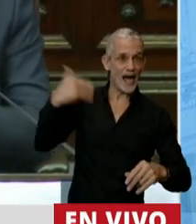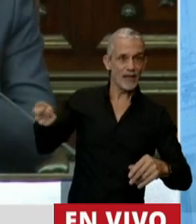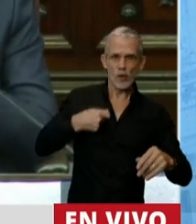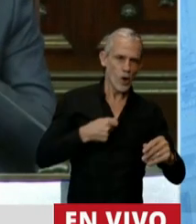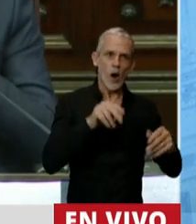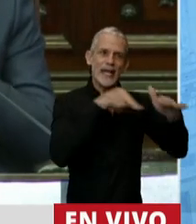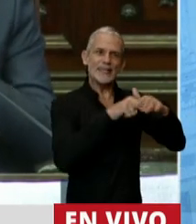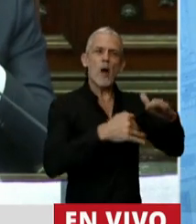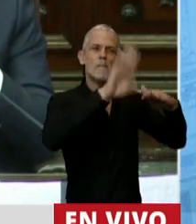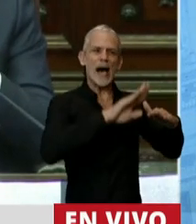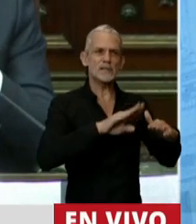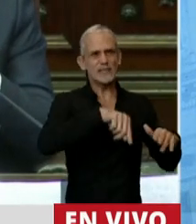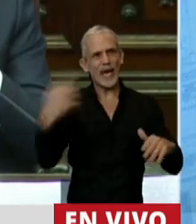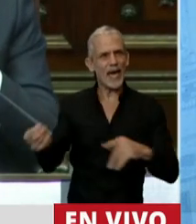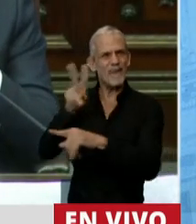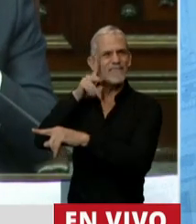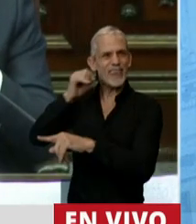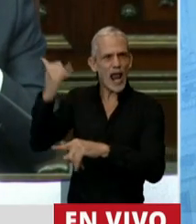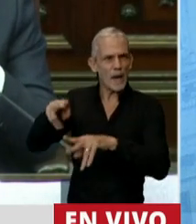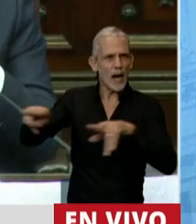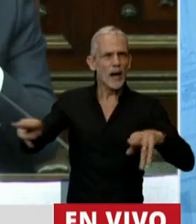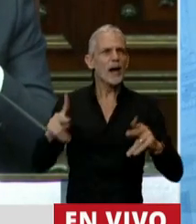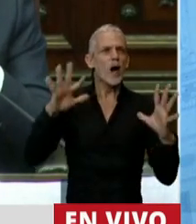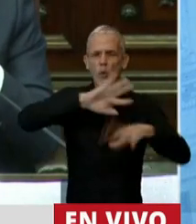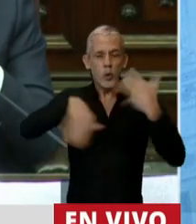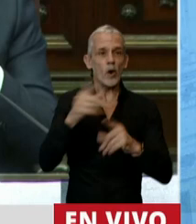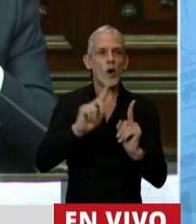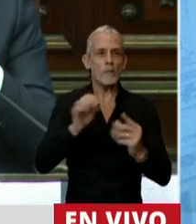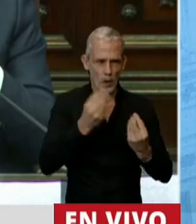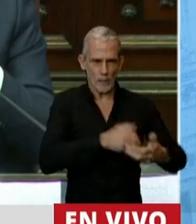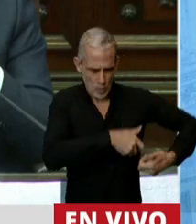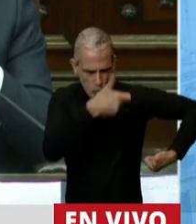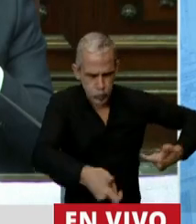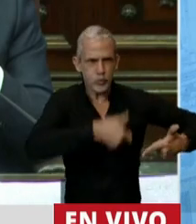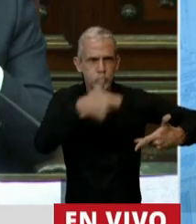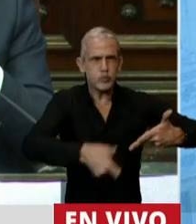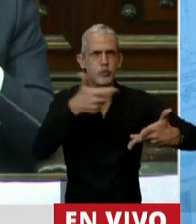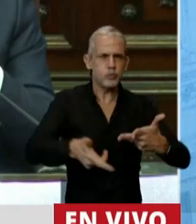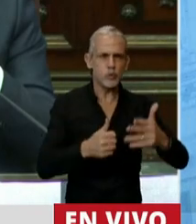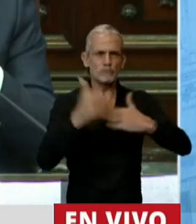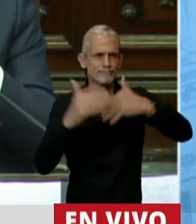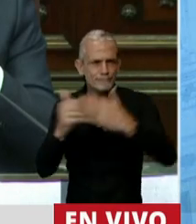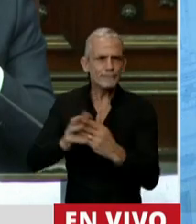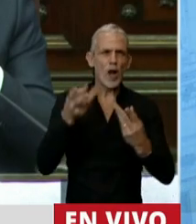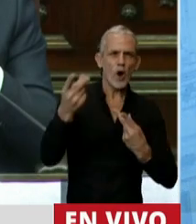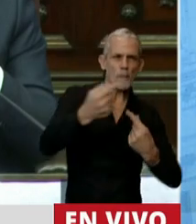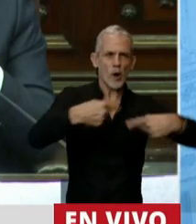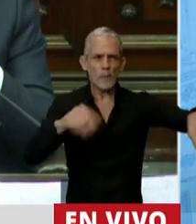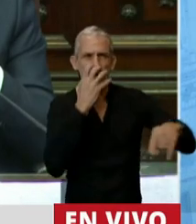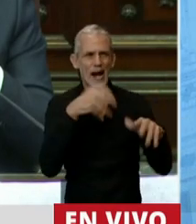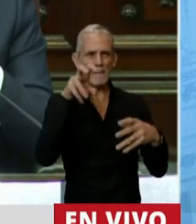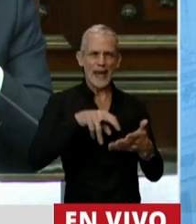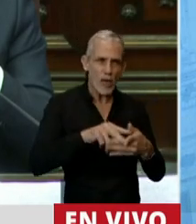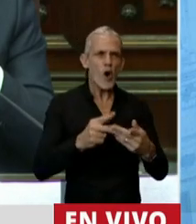¿Y saben por qué no estamos en crisis? Porque nuestro gobierno puso los recursos, duplicó los espacios de internación, compró los respiradores,